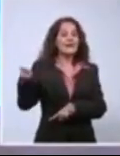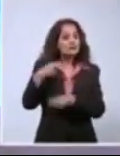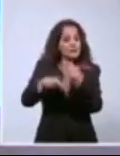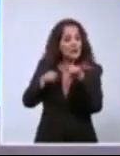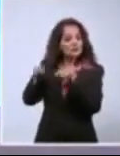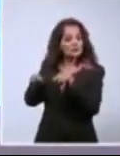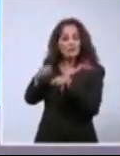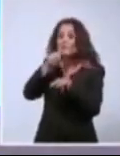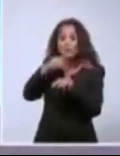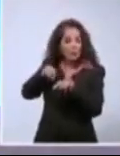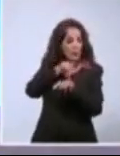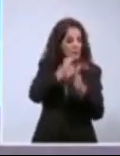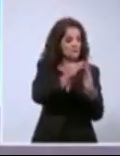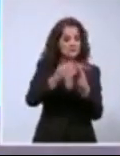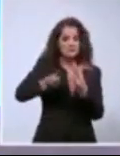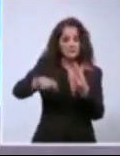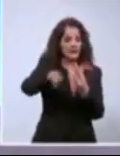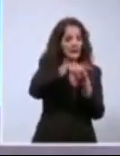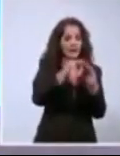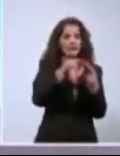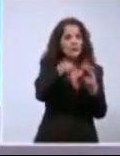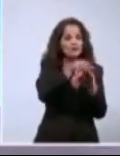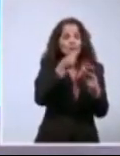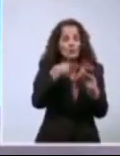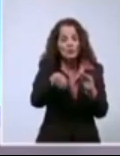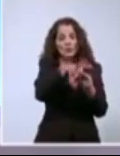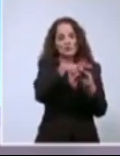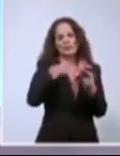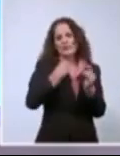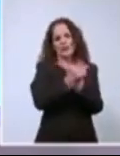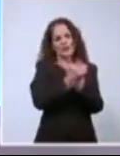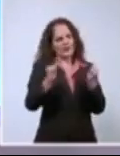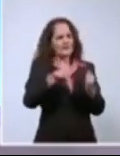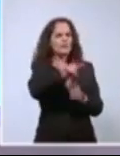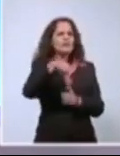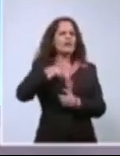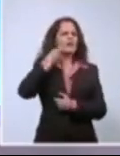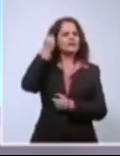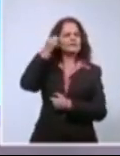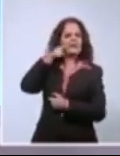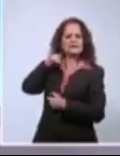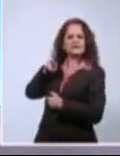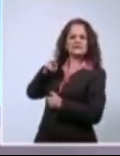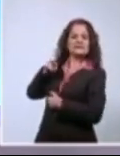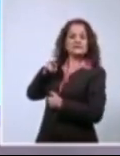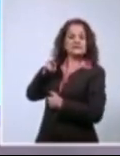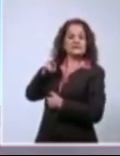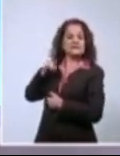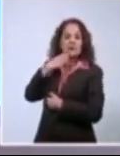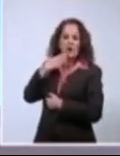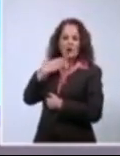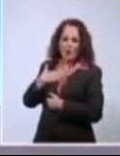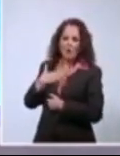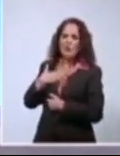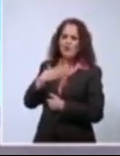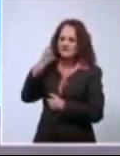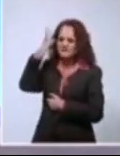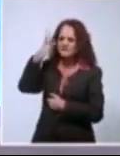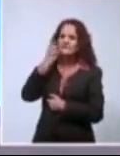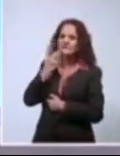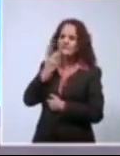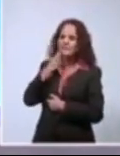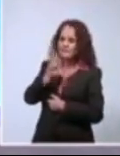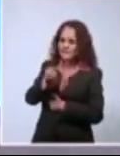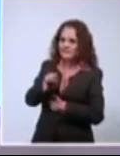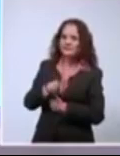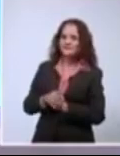pudo pasar en su comunidad. Y usted tiene toda la libertad de valorar y de arribar a sus conclusiones. Háblase un momento de que